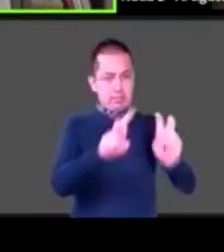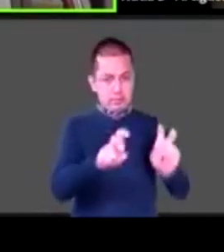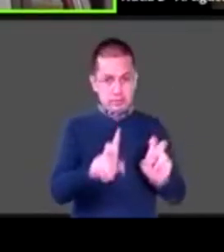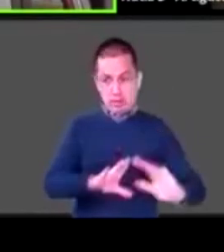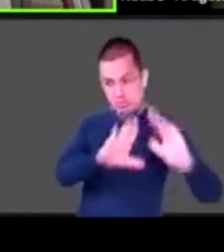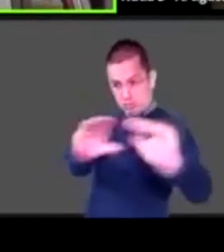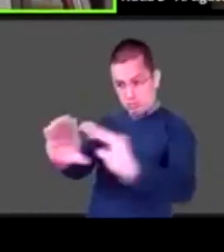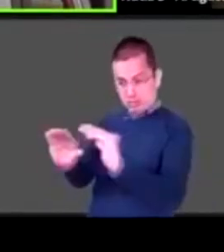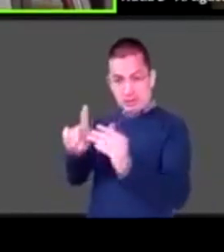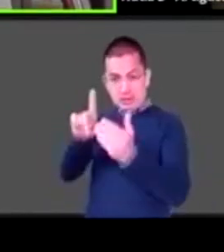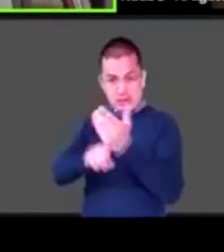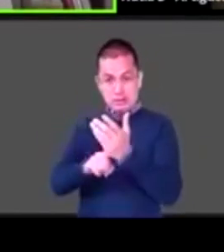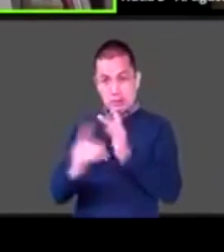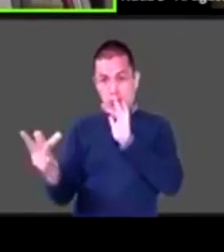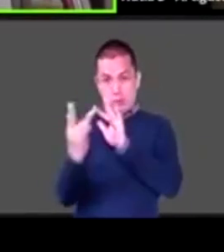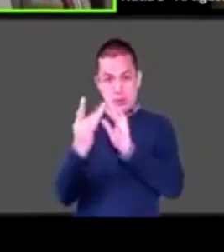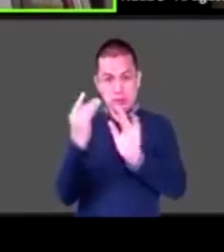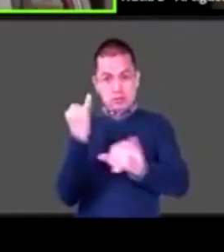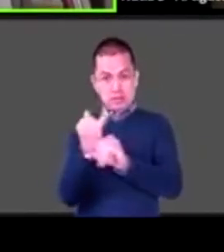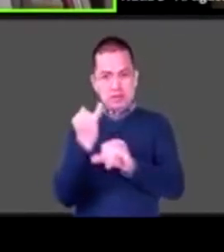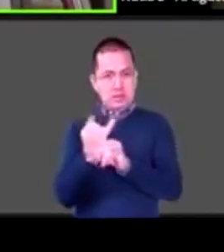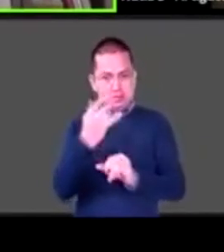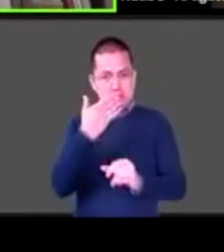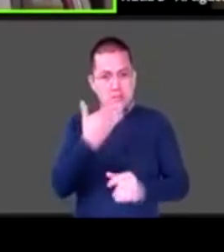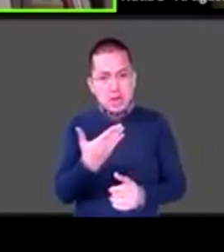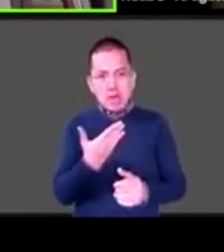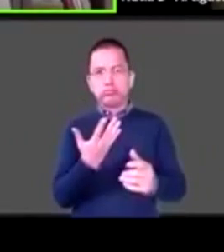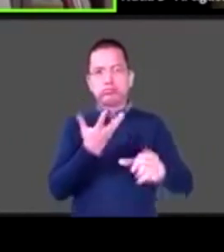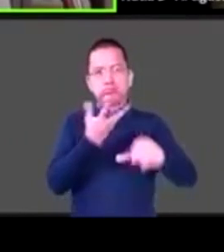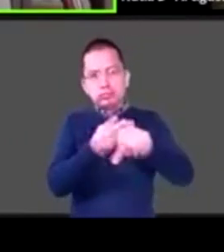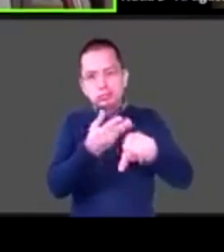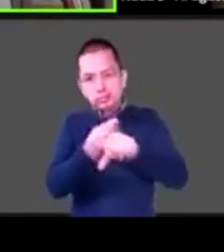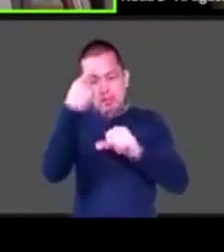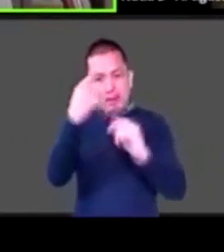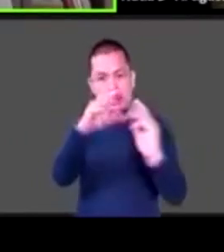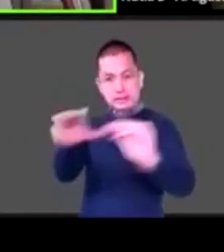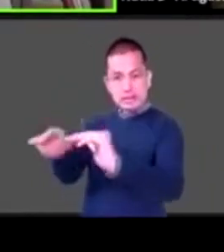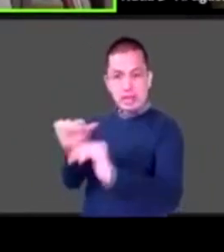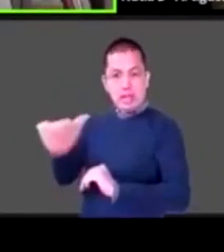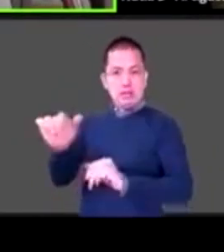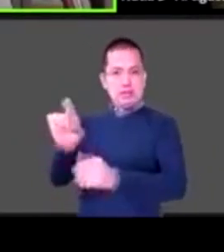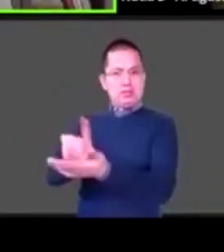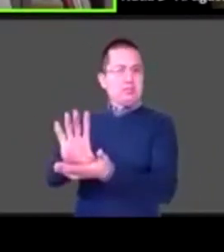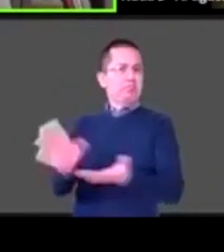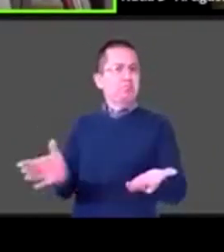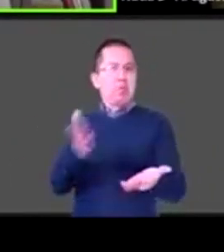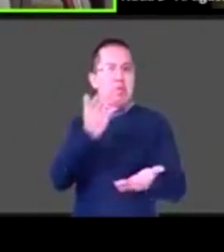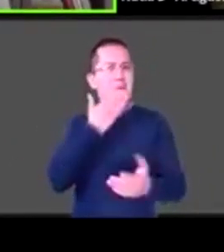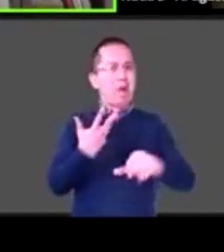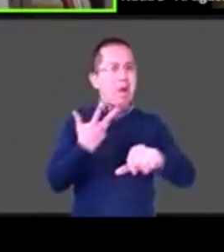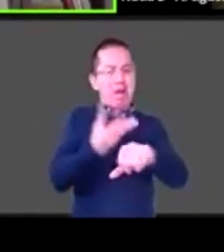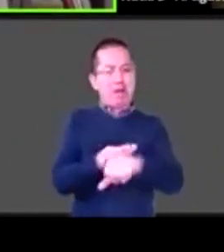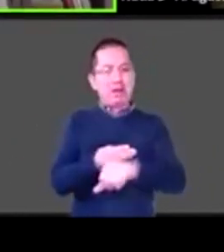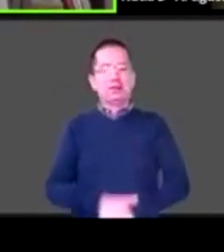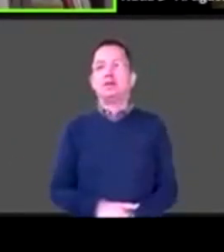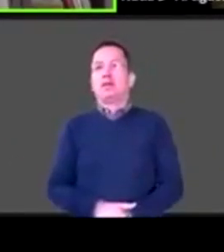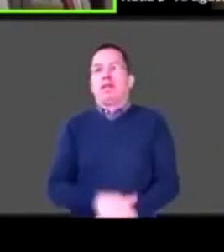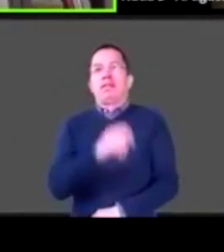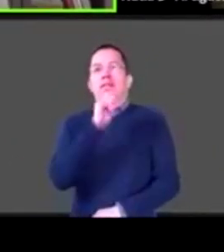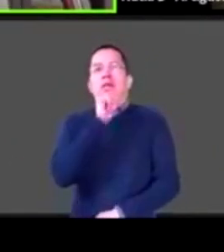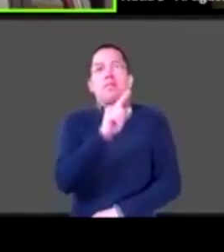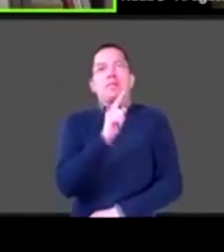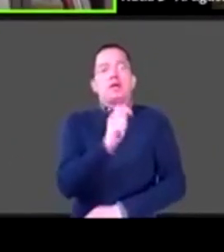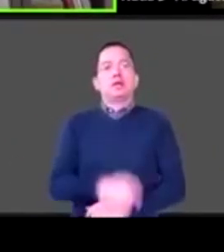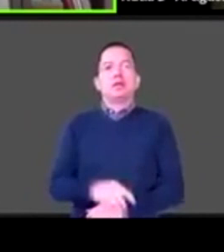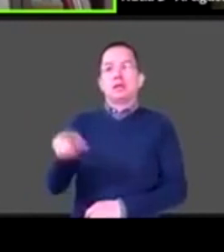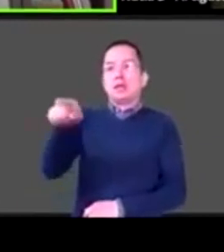discapacidad para estudiar en línea. Y también cómo se le explica a los chicos con discapacidad